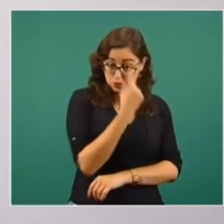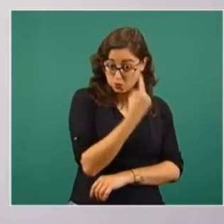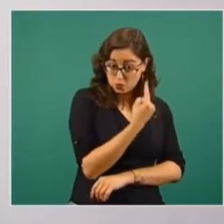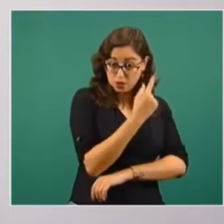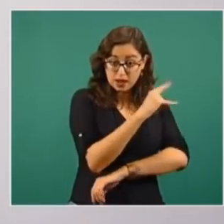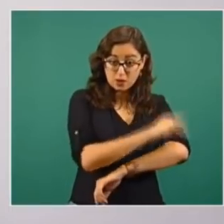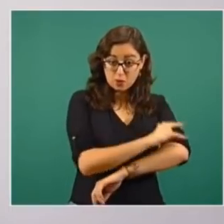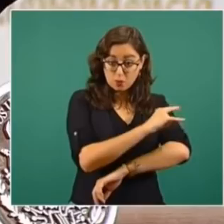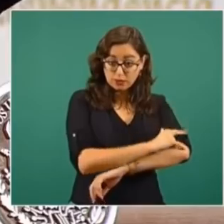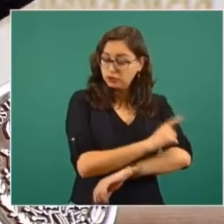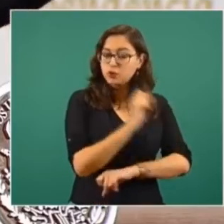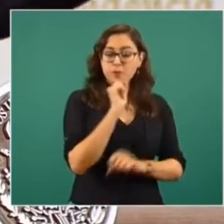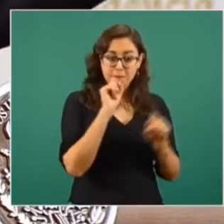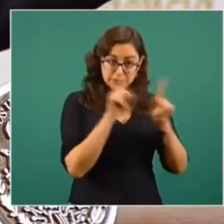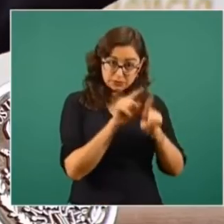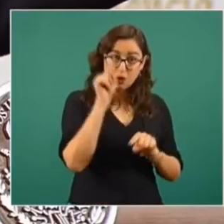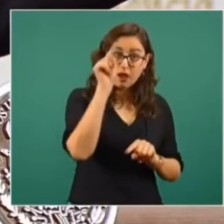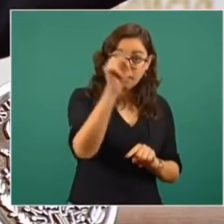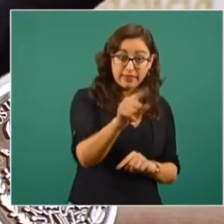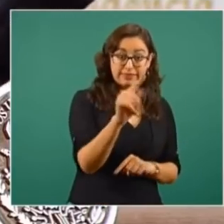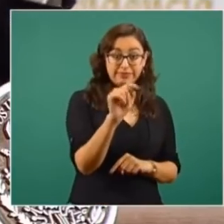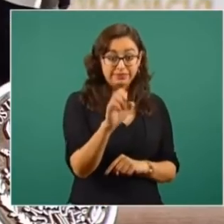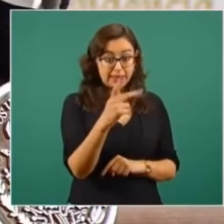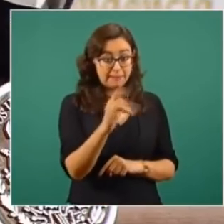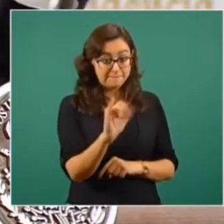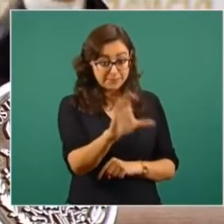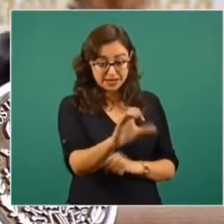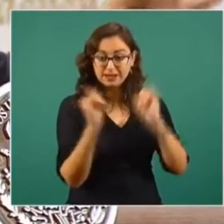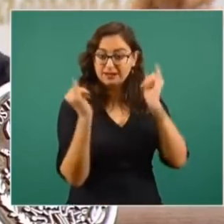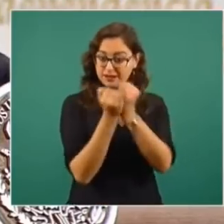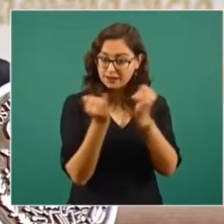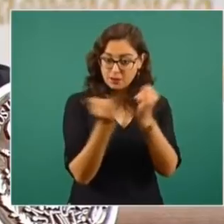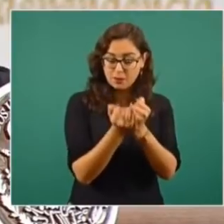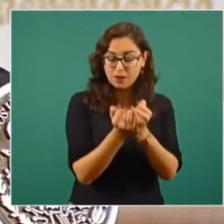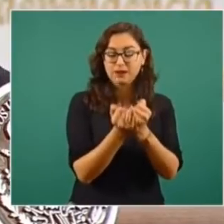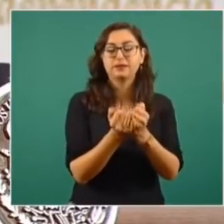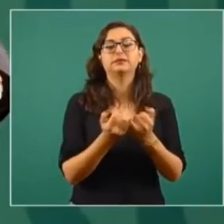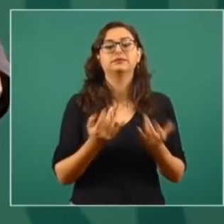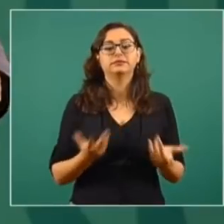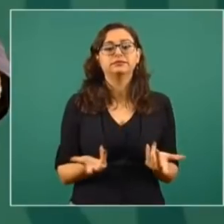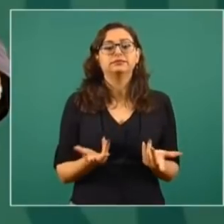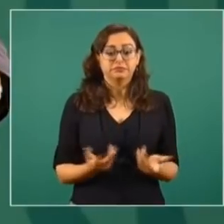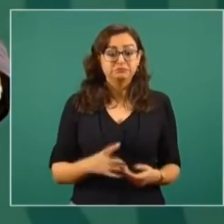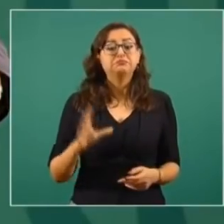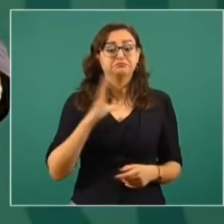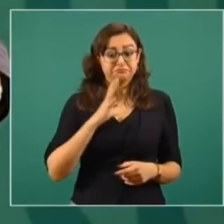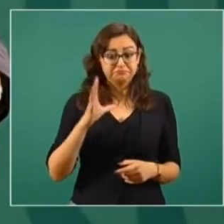el aeropuerto de Tepic. Entonces, sí tenemos